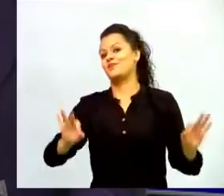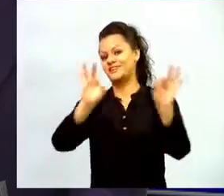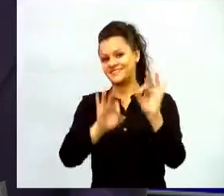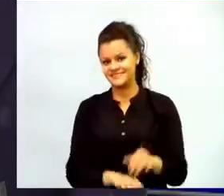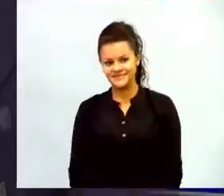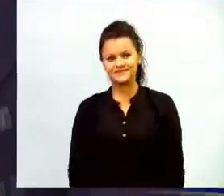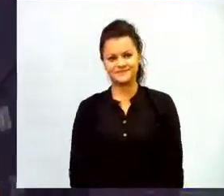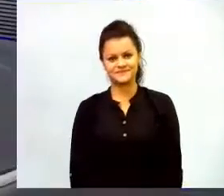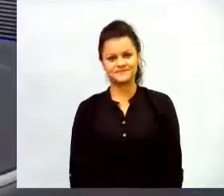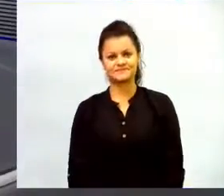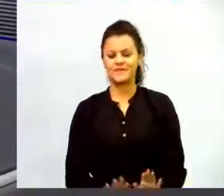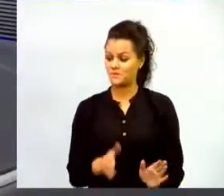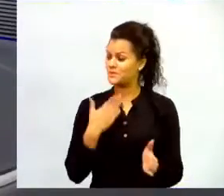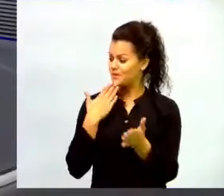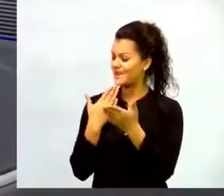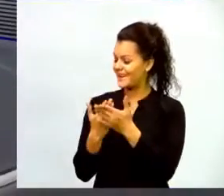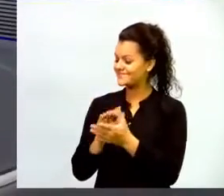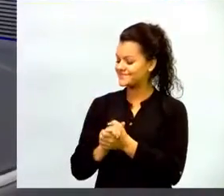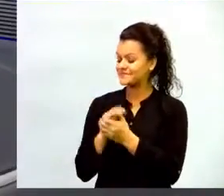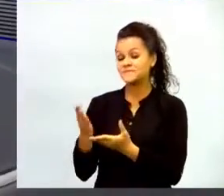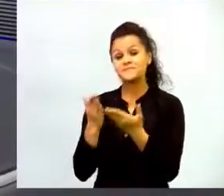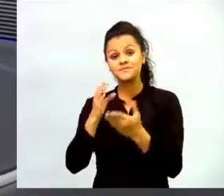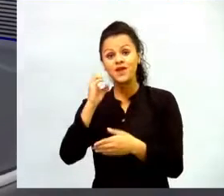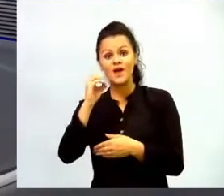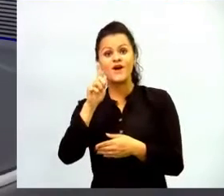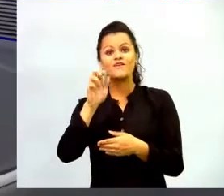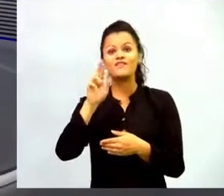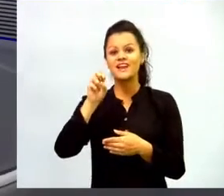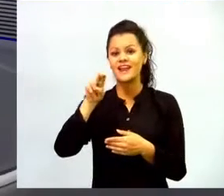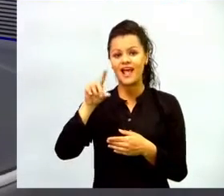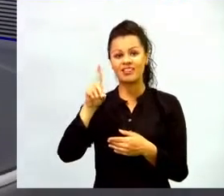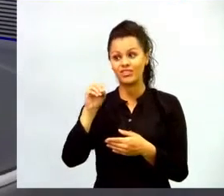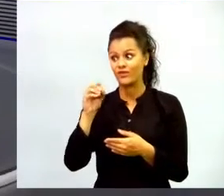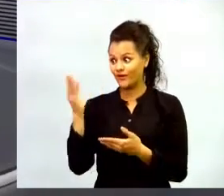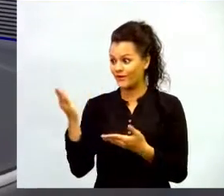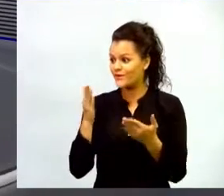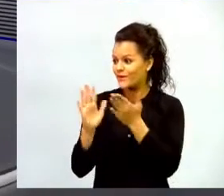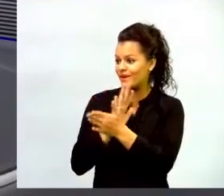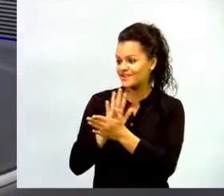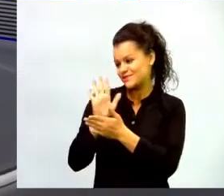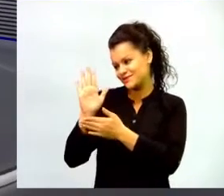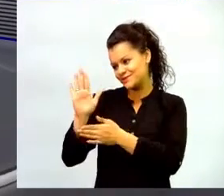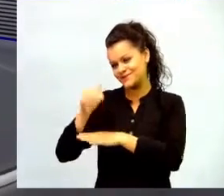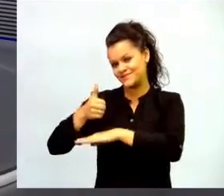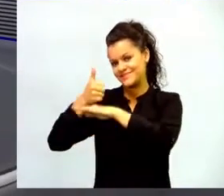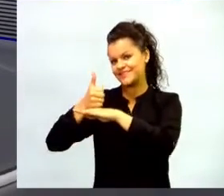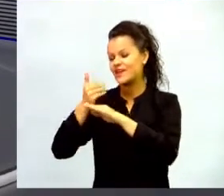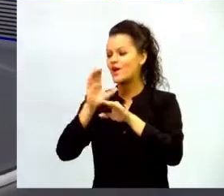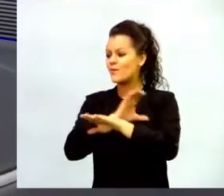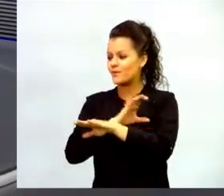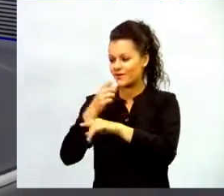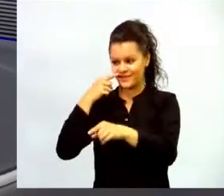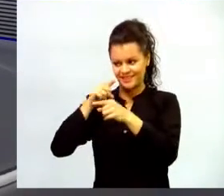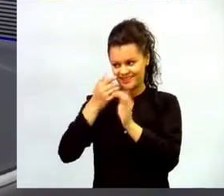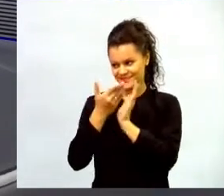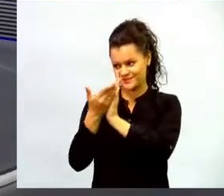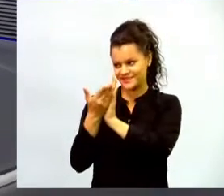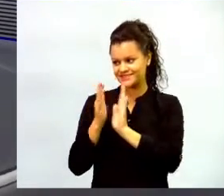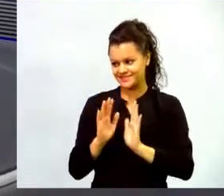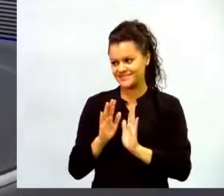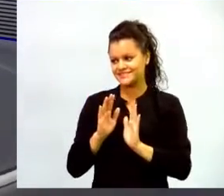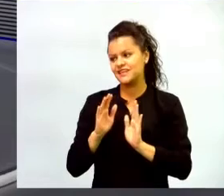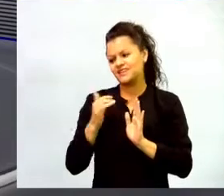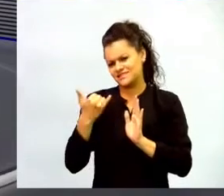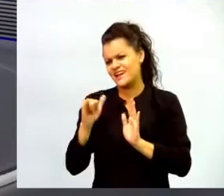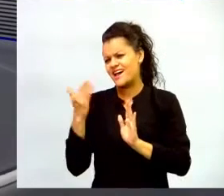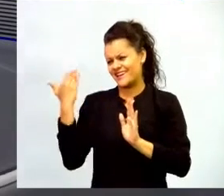cuéntanos desde Computadores para Educar. Ya lo hemos escuchado estos dos días, pero yo creo que Computadores para Educar ha sido un programa que